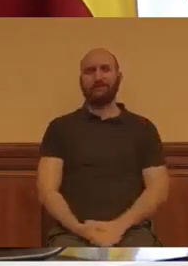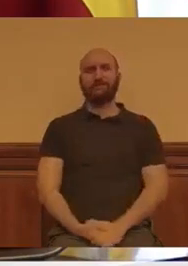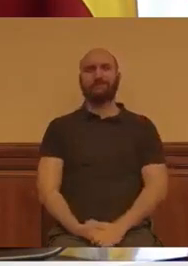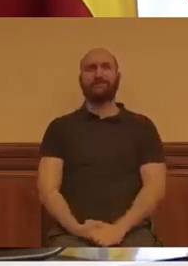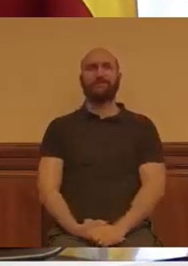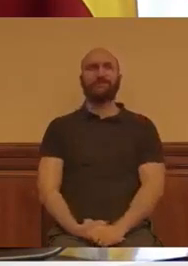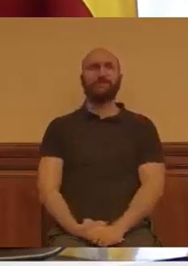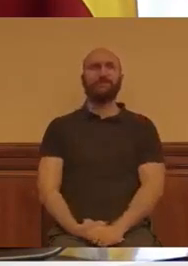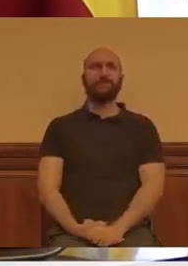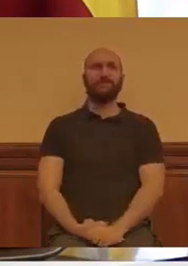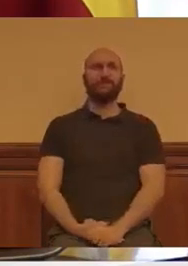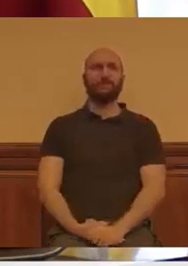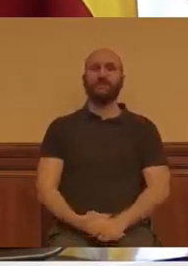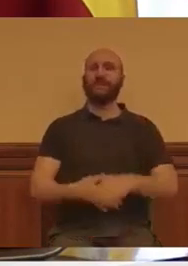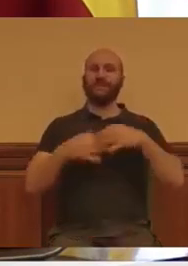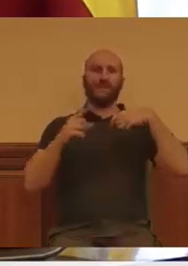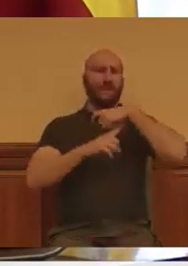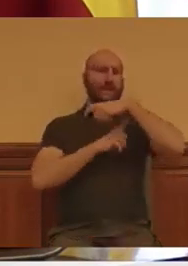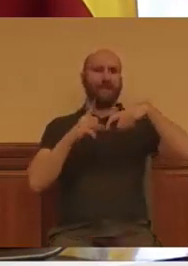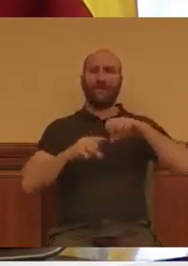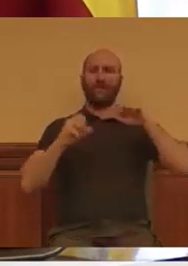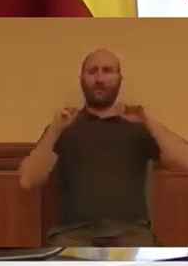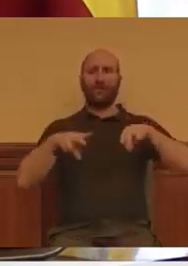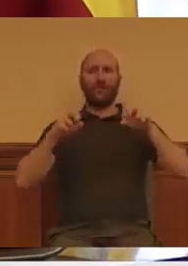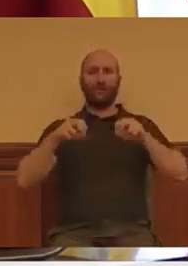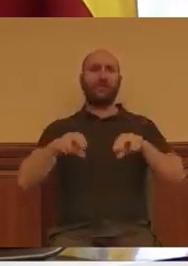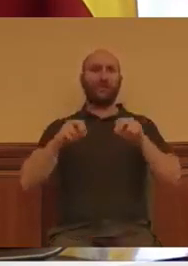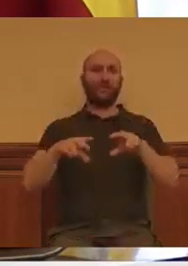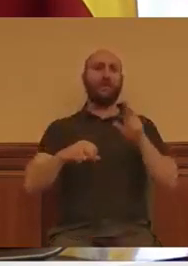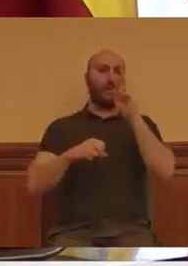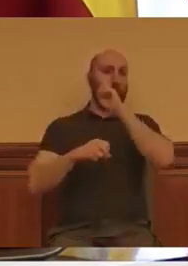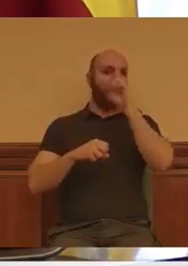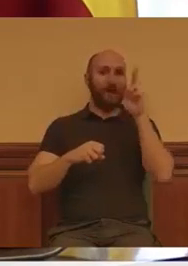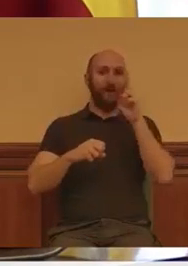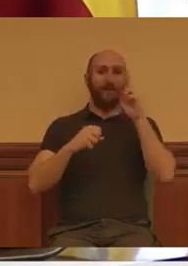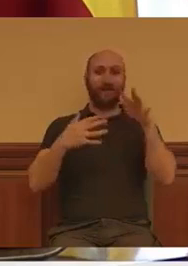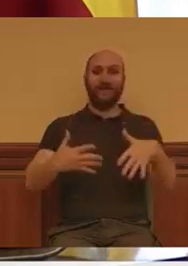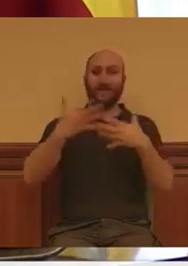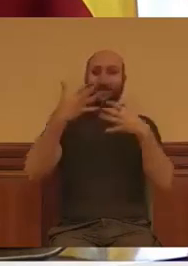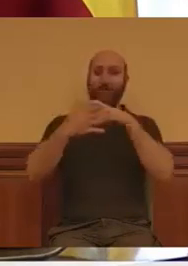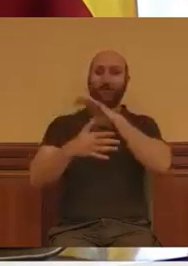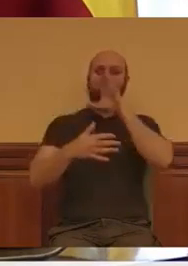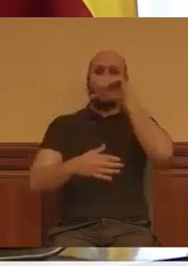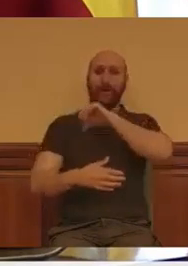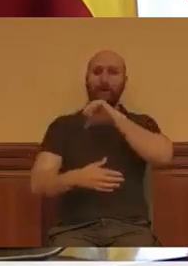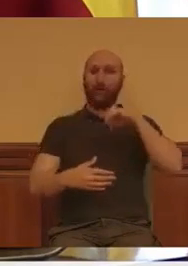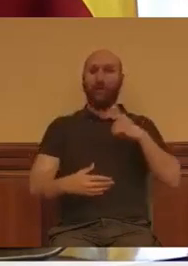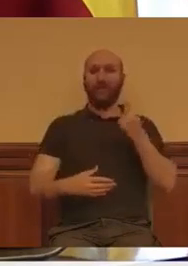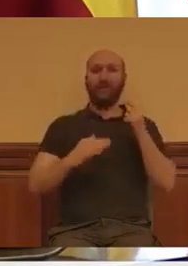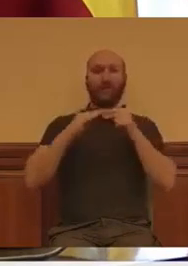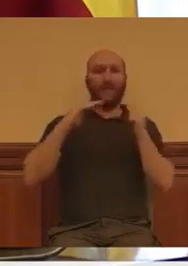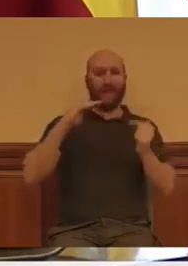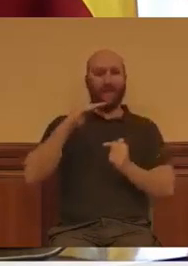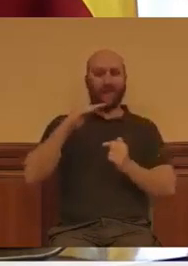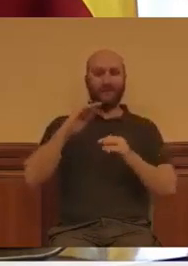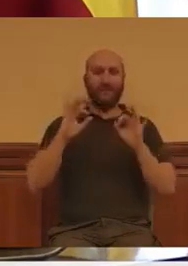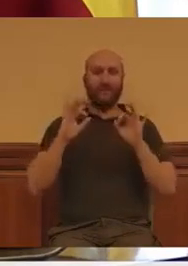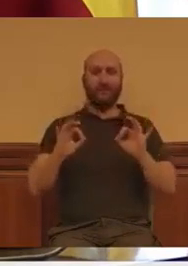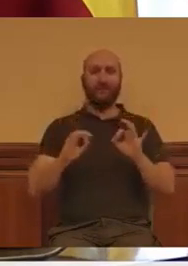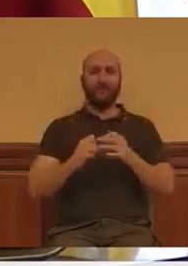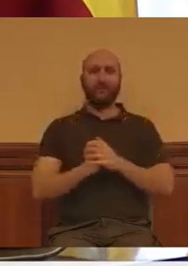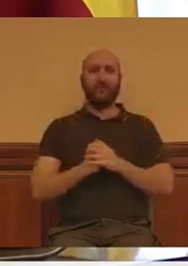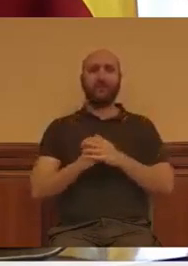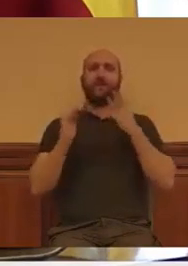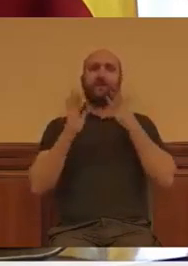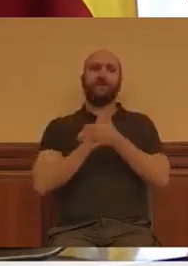ejercicio, ejercicio. Madrid es una de las diez comunidades autónomas con remanente de tesorería negativo. Esto significa que los